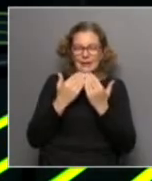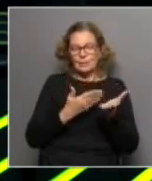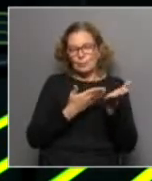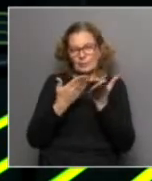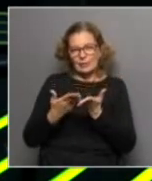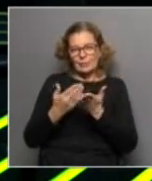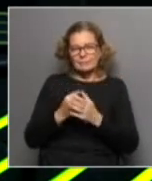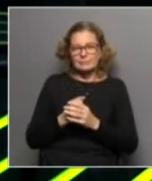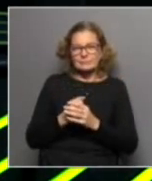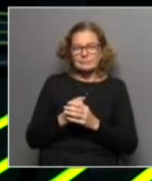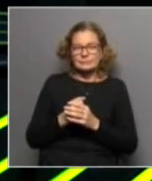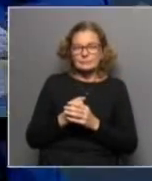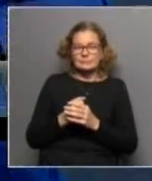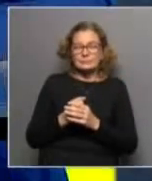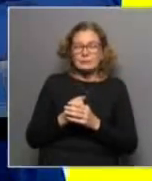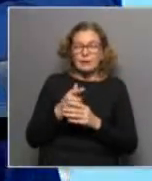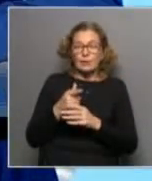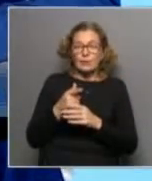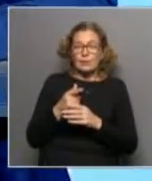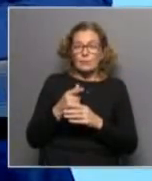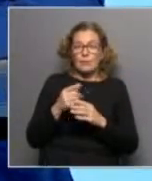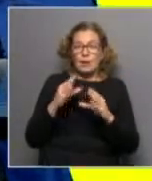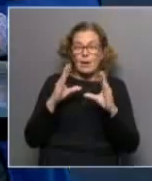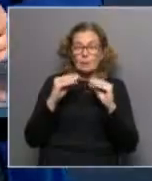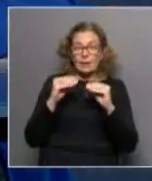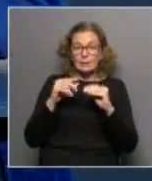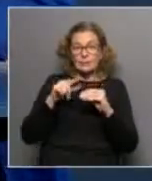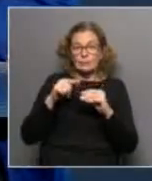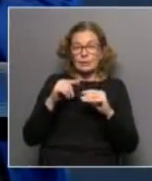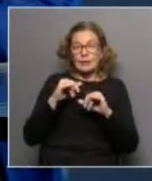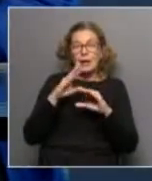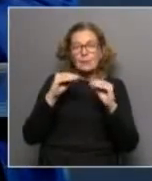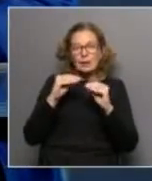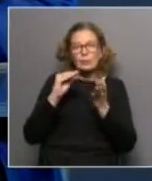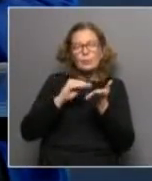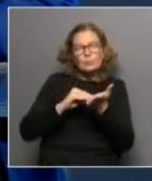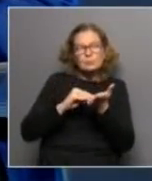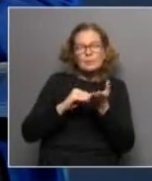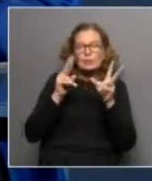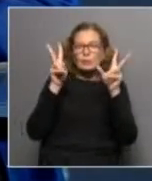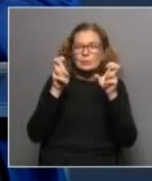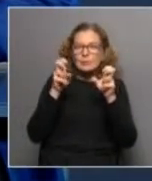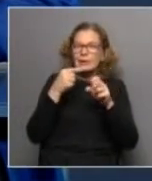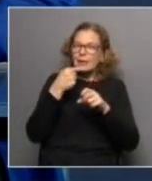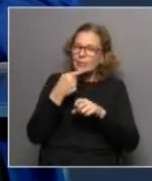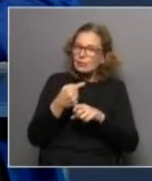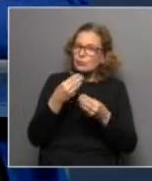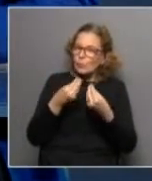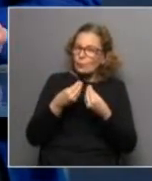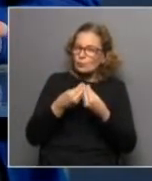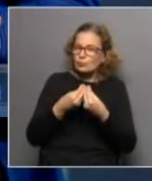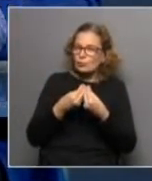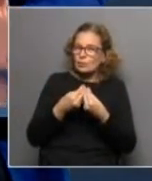invitación vamos a cerrar La Letra Chica en el bloque que viene hablando de una pata que ha sido mencionada en